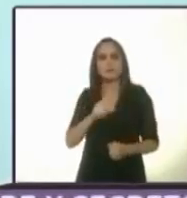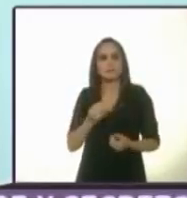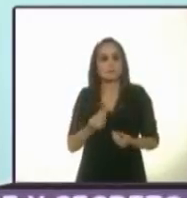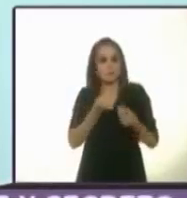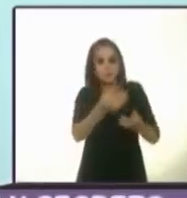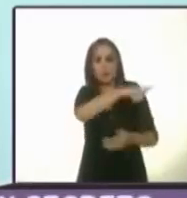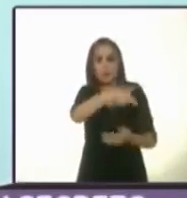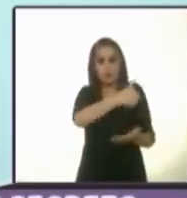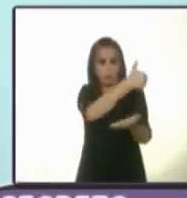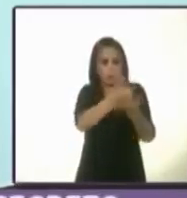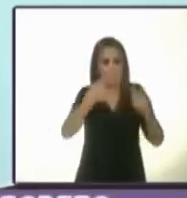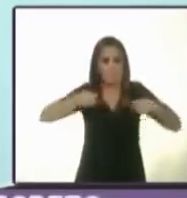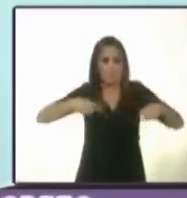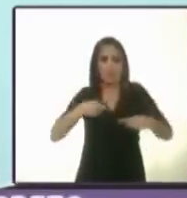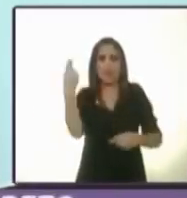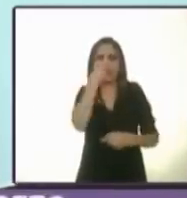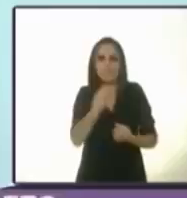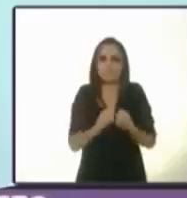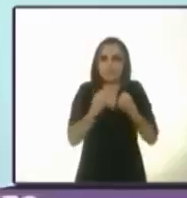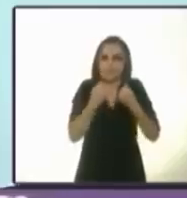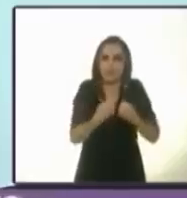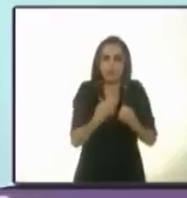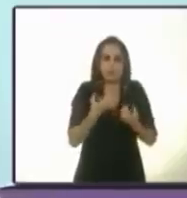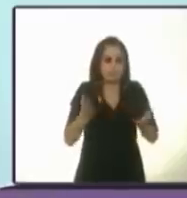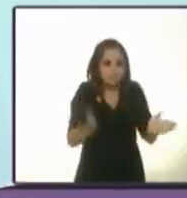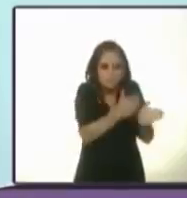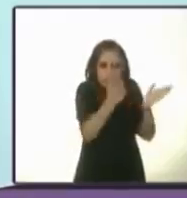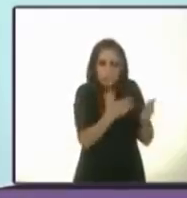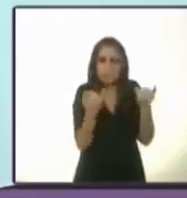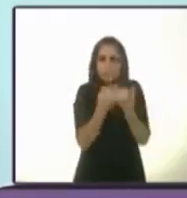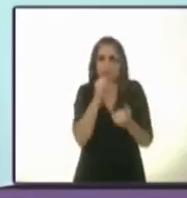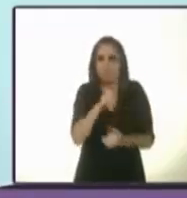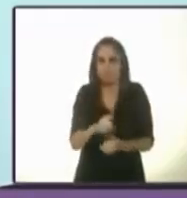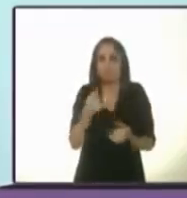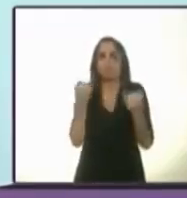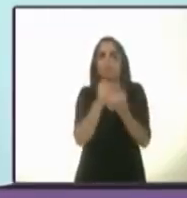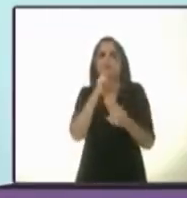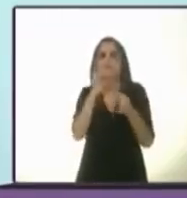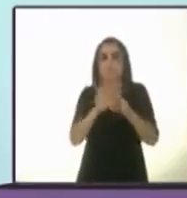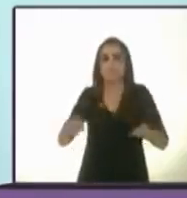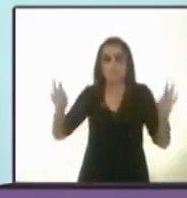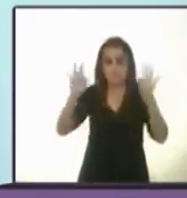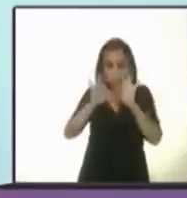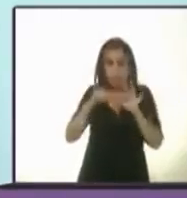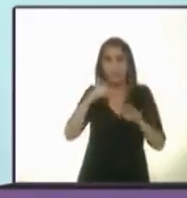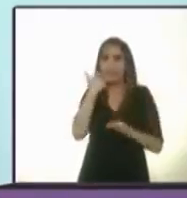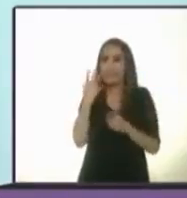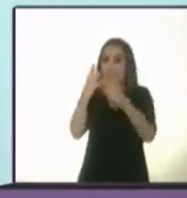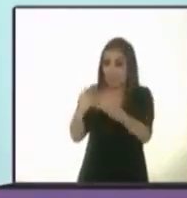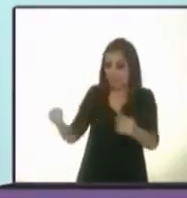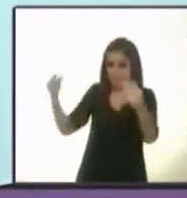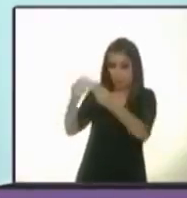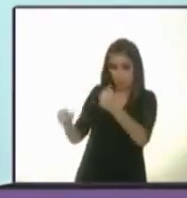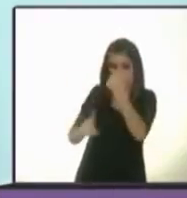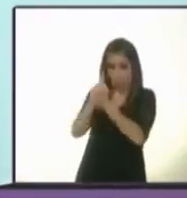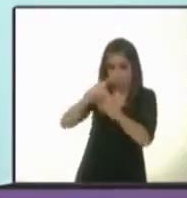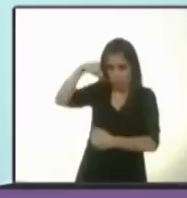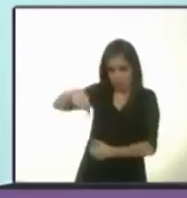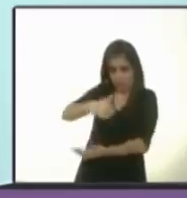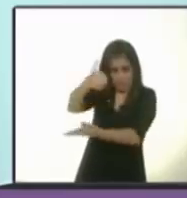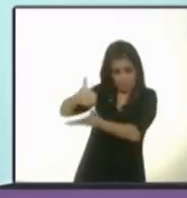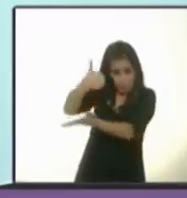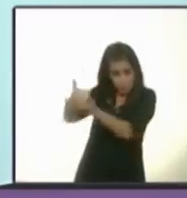ciudadanos a través de la revocación de mandato. Es muy importante también que para lograr resolver los problemas de esta ciudad,